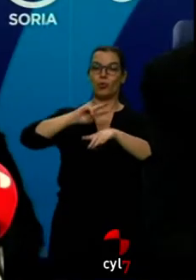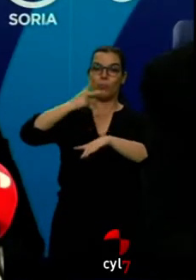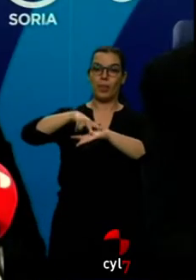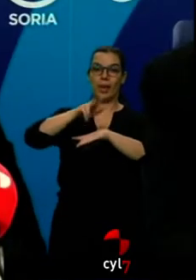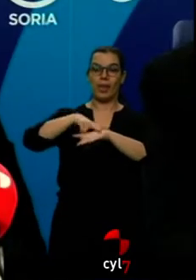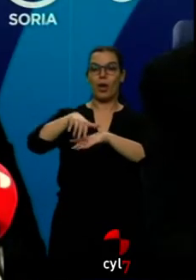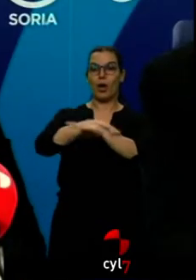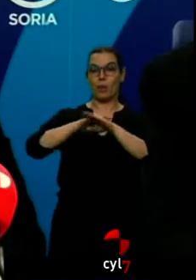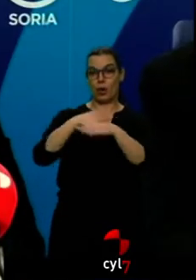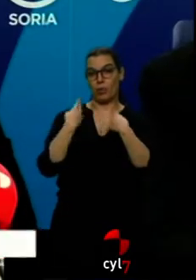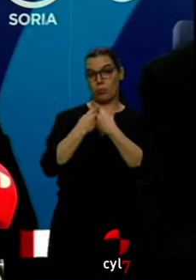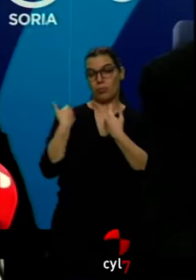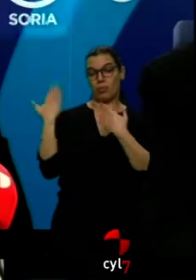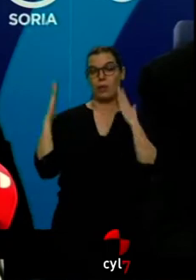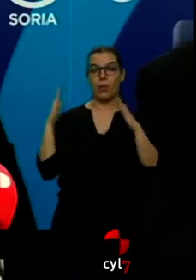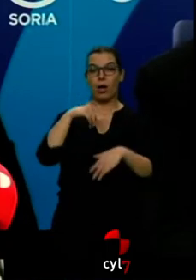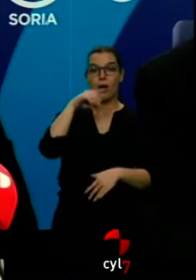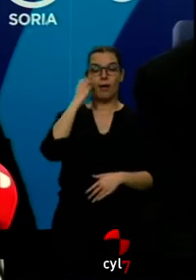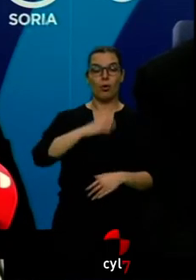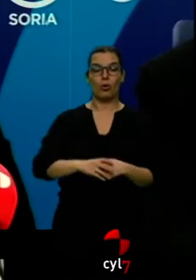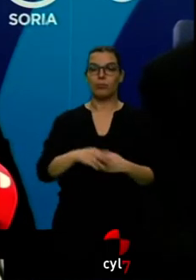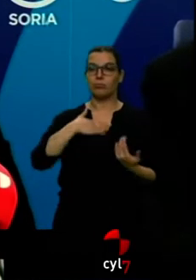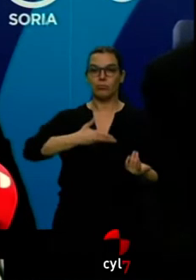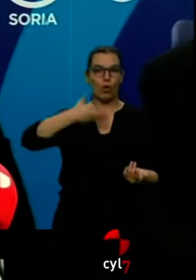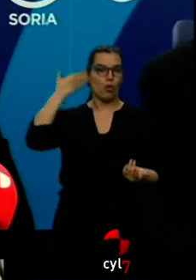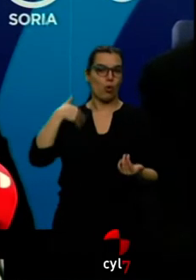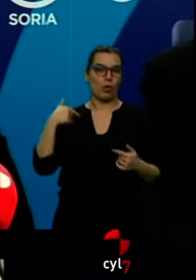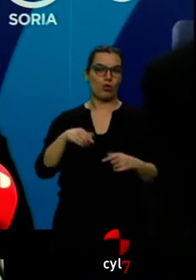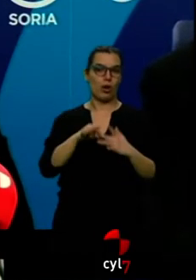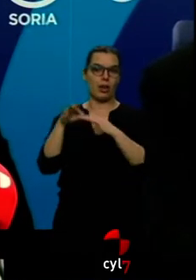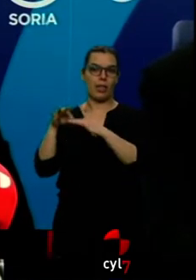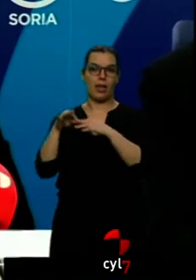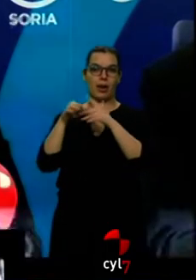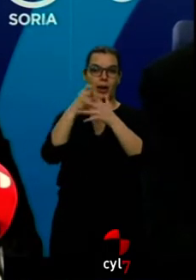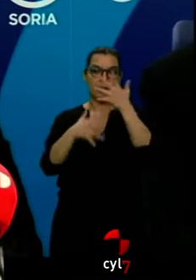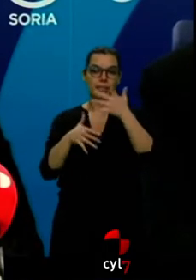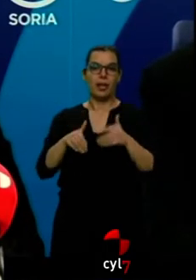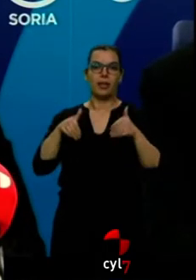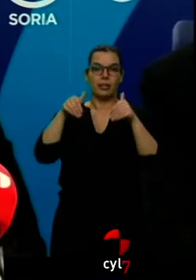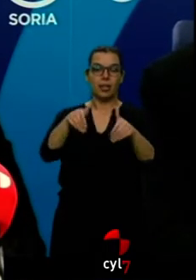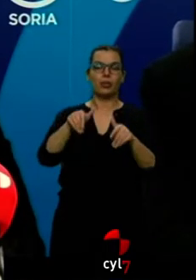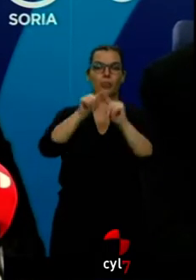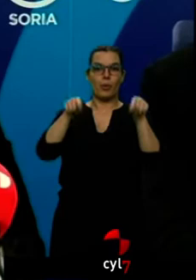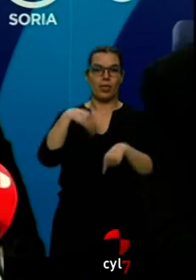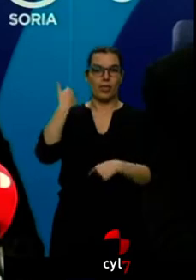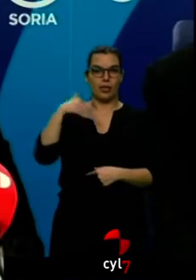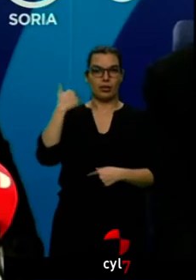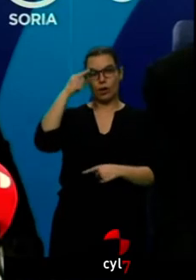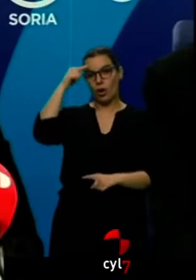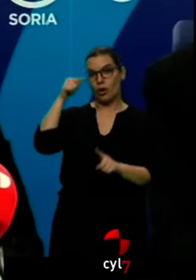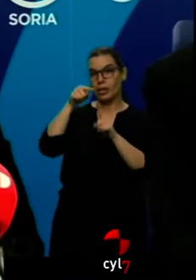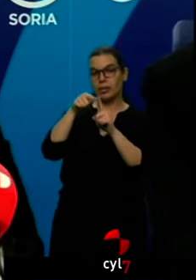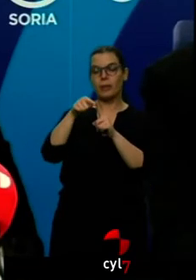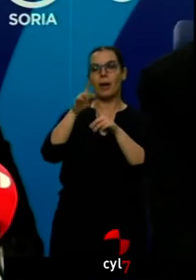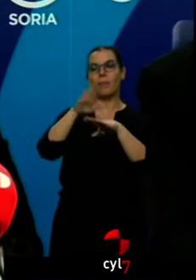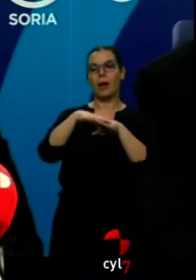Es para mí un honor encabezar la candidatura del Partido Popular a la alcaldía de Soria con el objetivo de lograr el respaldo de la